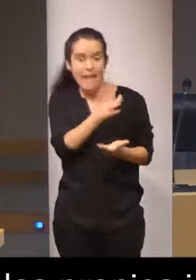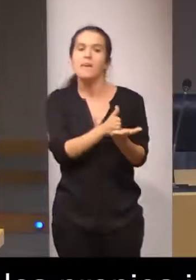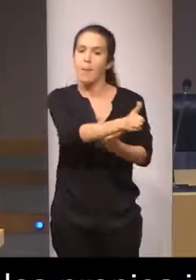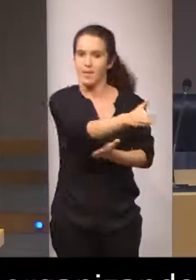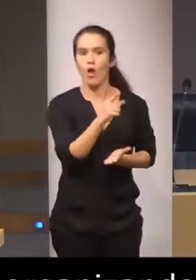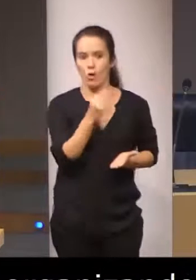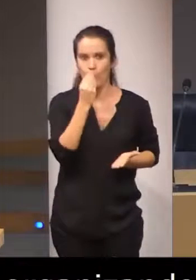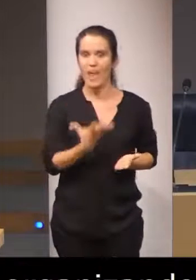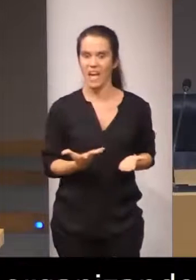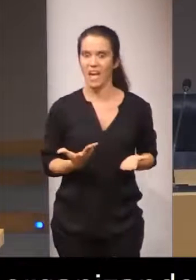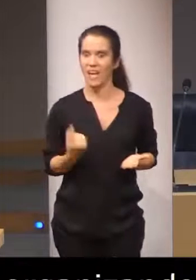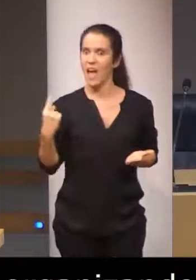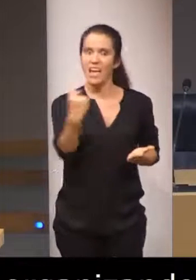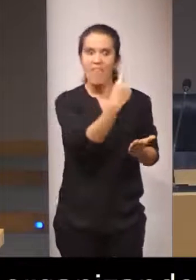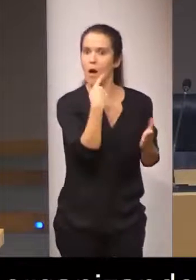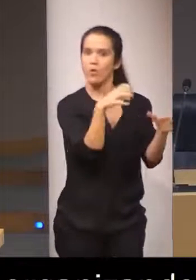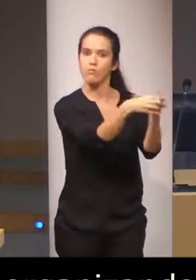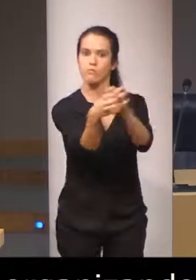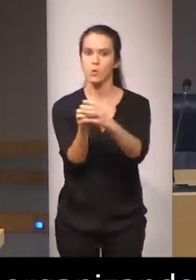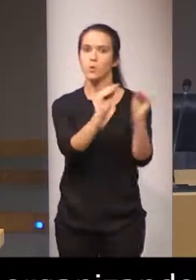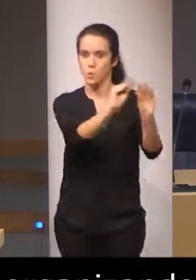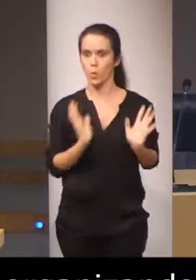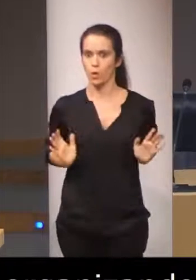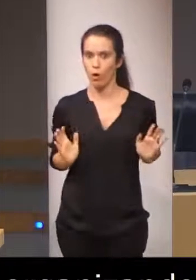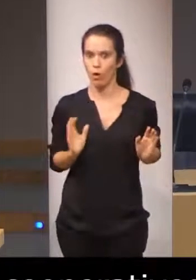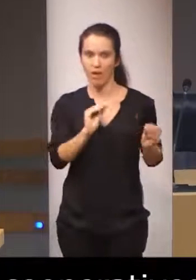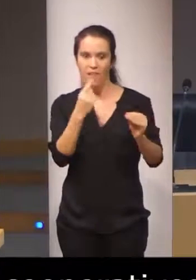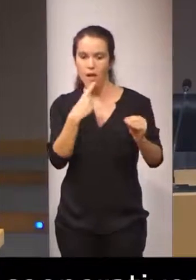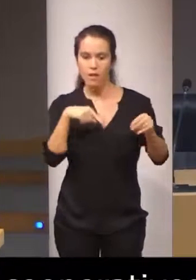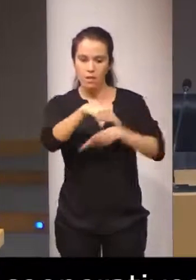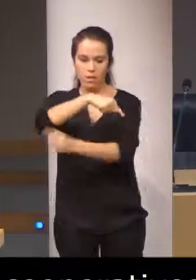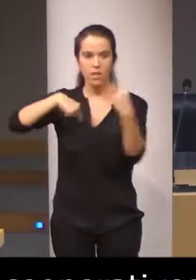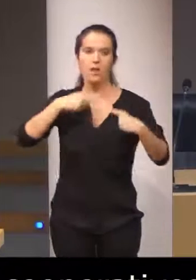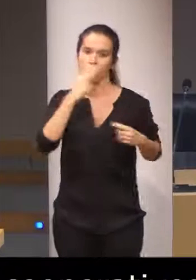Cada uno, cada oveja, con su pareja y cada mochuelo en su olivo.